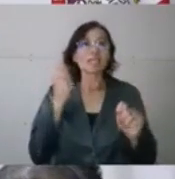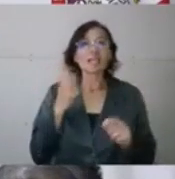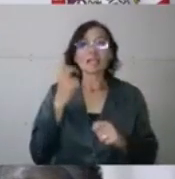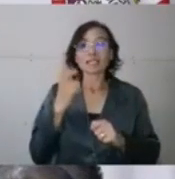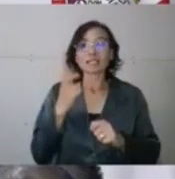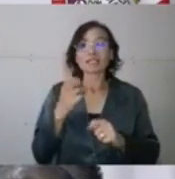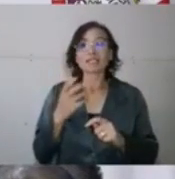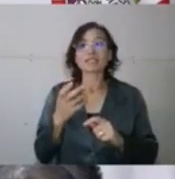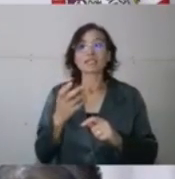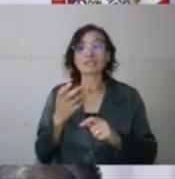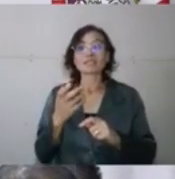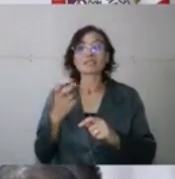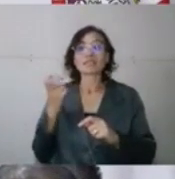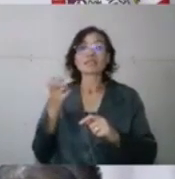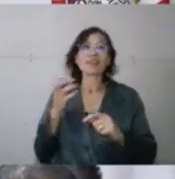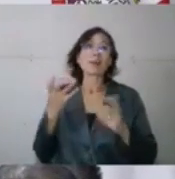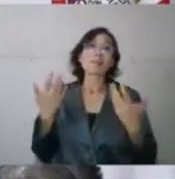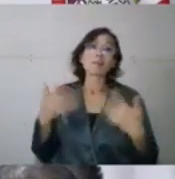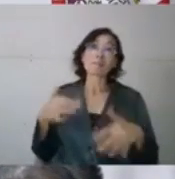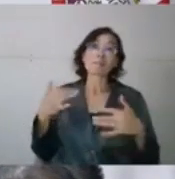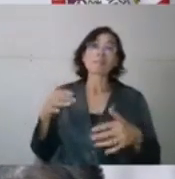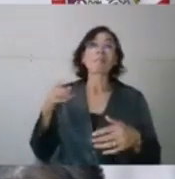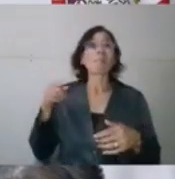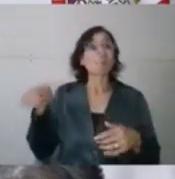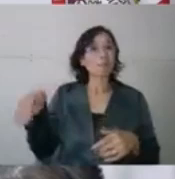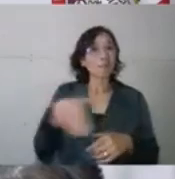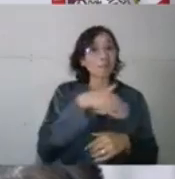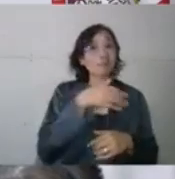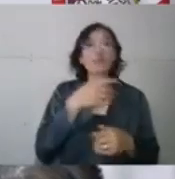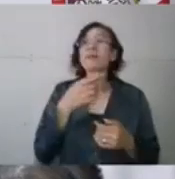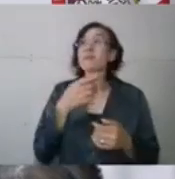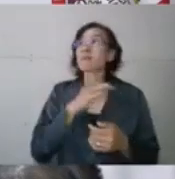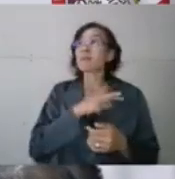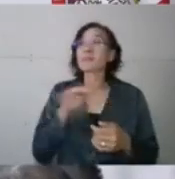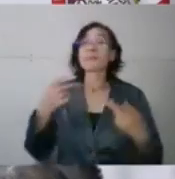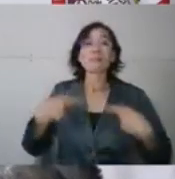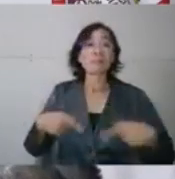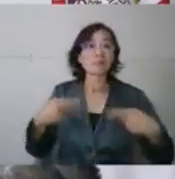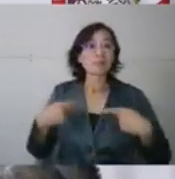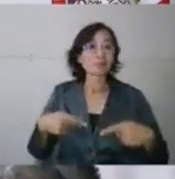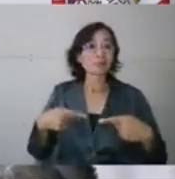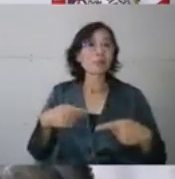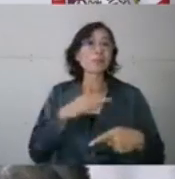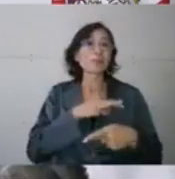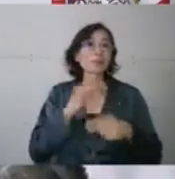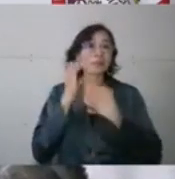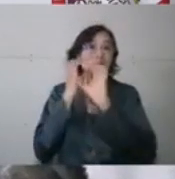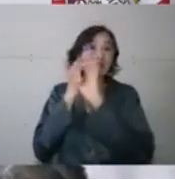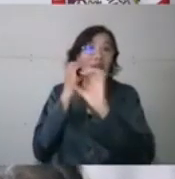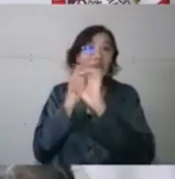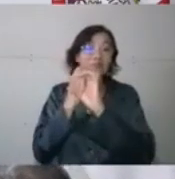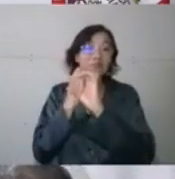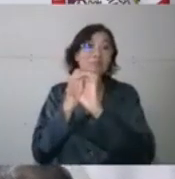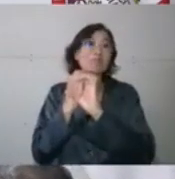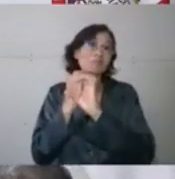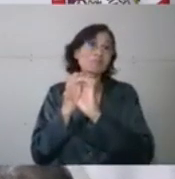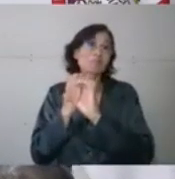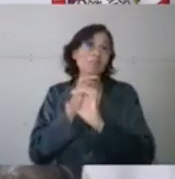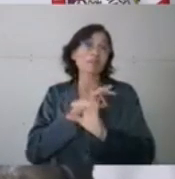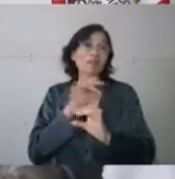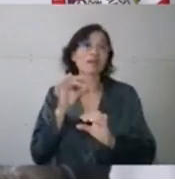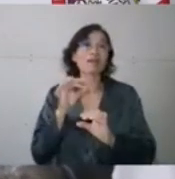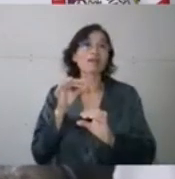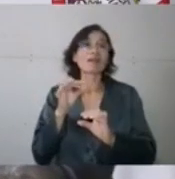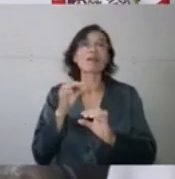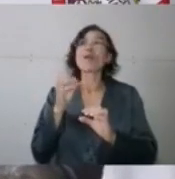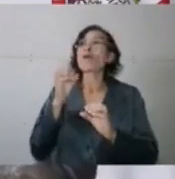estudiantes o la ciudadanía poder transportarse en estos camiones donde pues ya yendo a un oxo